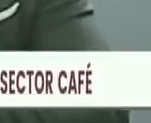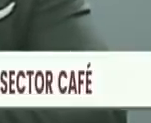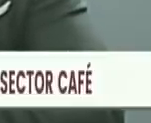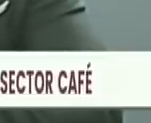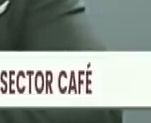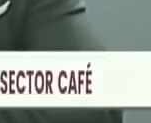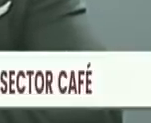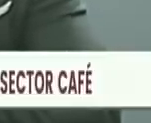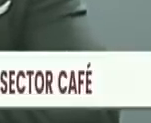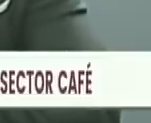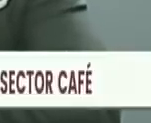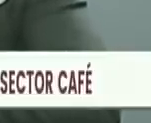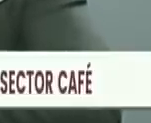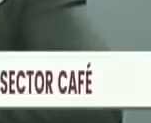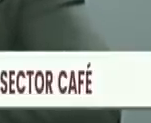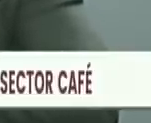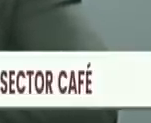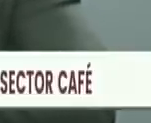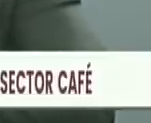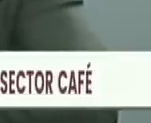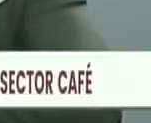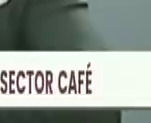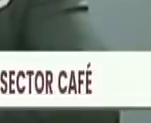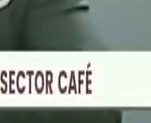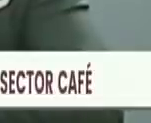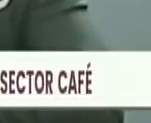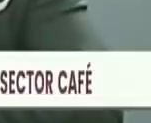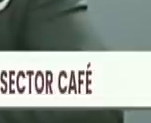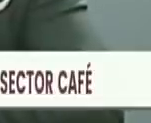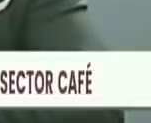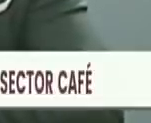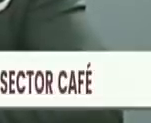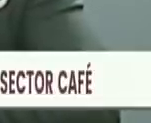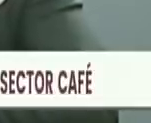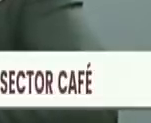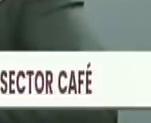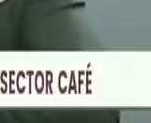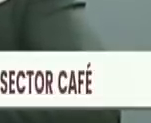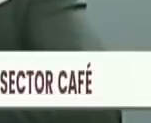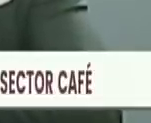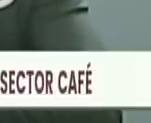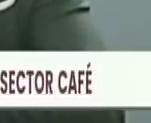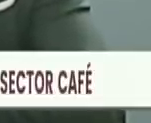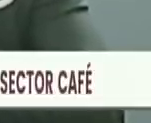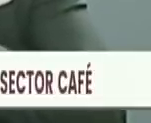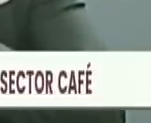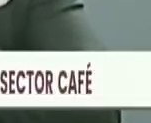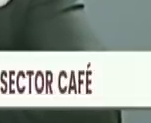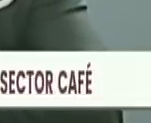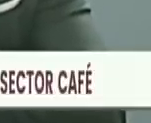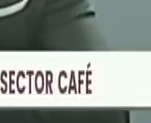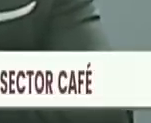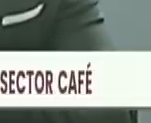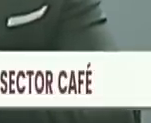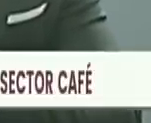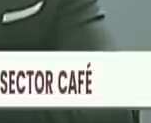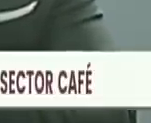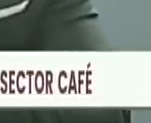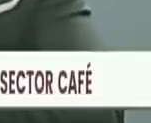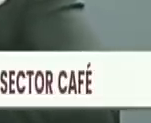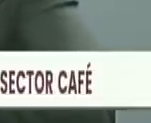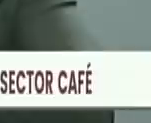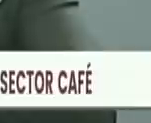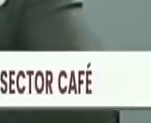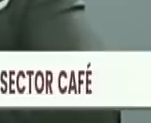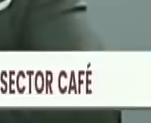grasas, de productos terminados y entra dentro de la política de contingente arancelario, lo cual nos va a permitir que la agroindustria pueda